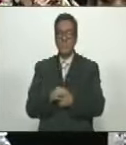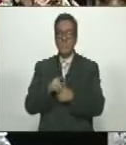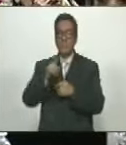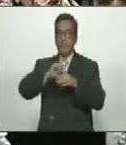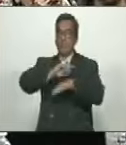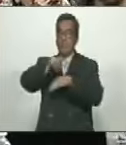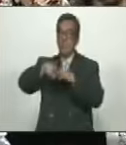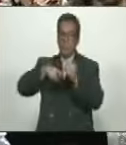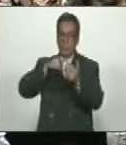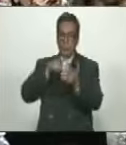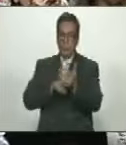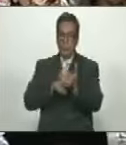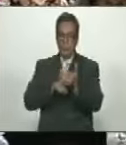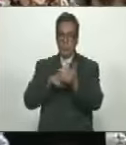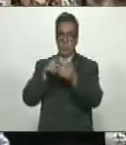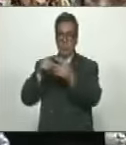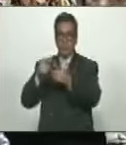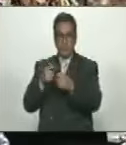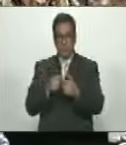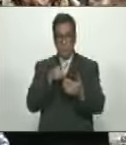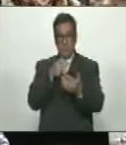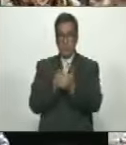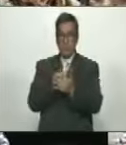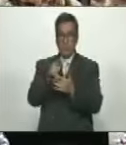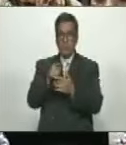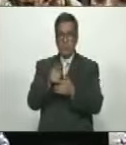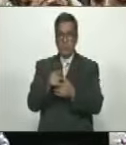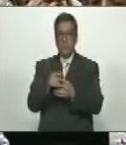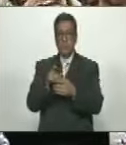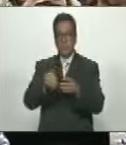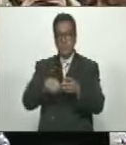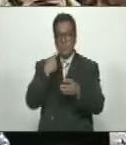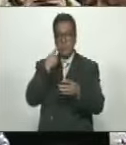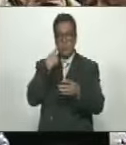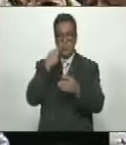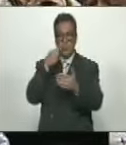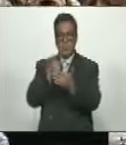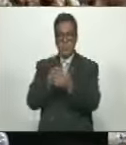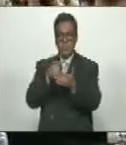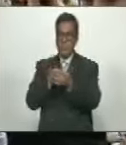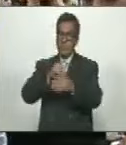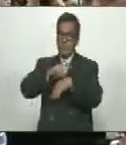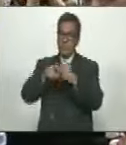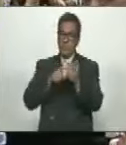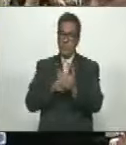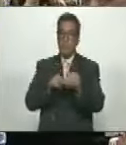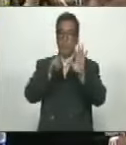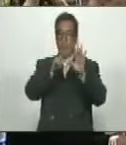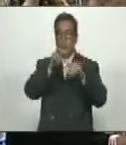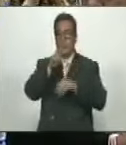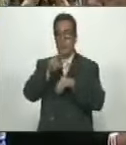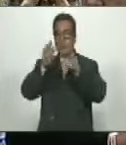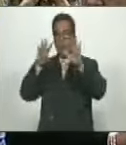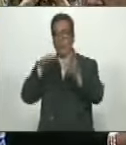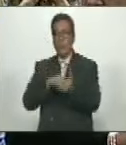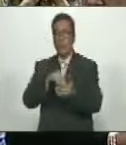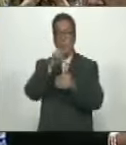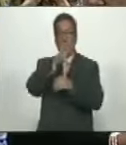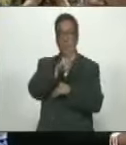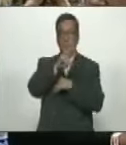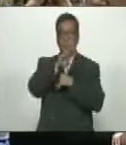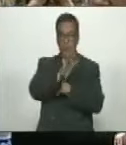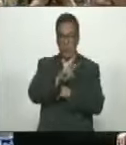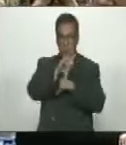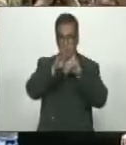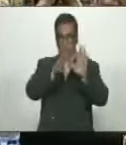complemento en recursos financieros para alimentar el monto global que asciende a 729.948